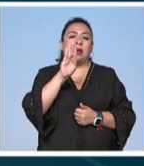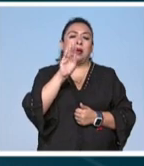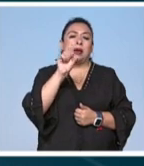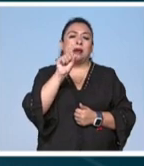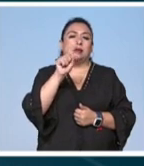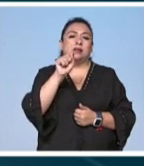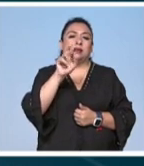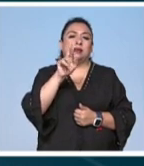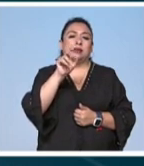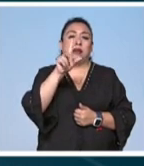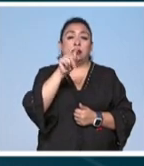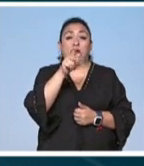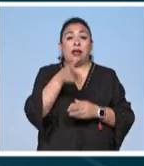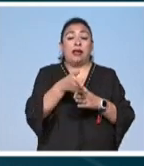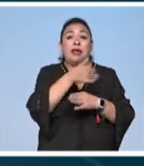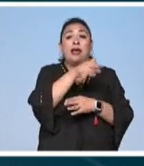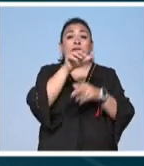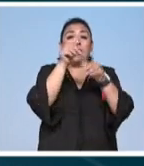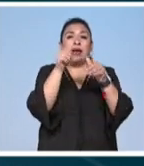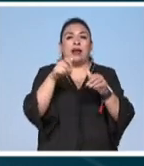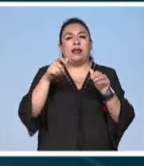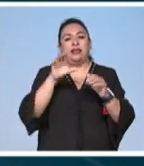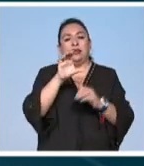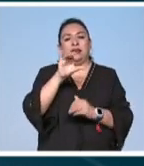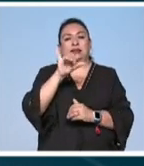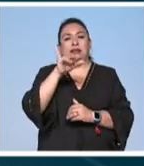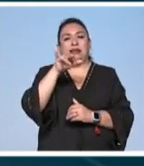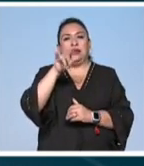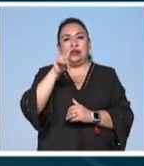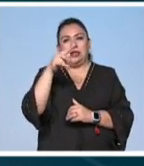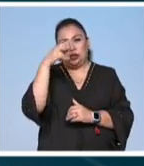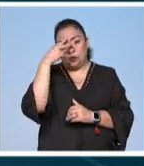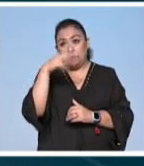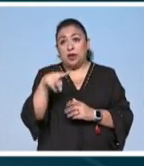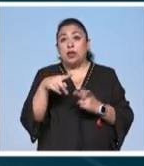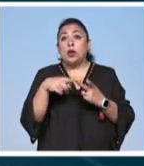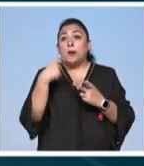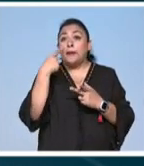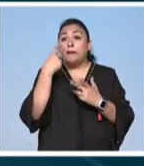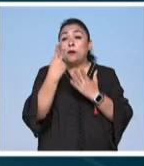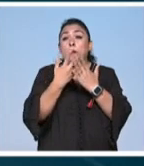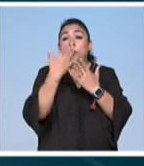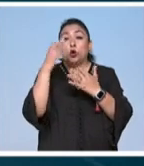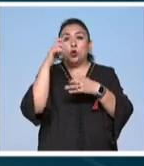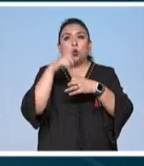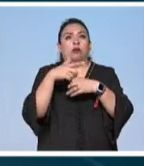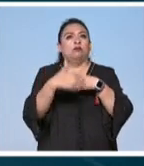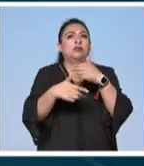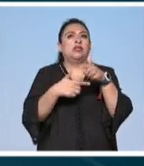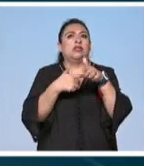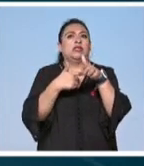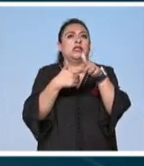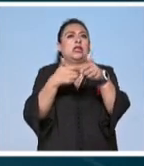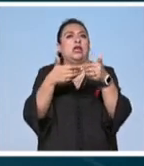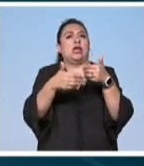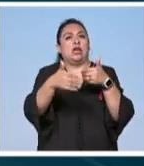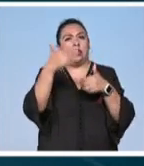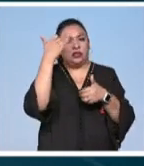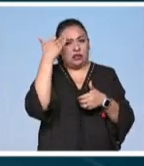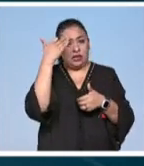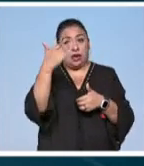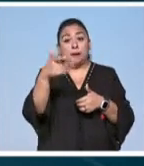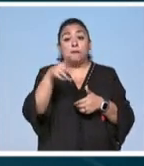abstracto fue precursor del arte cinético en méxico y artífice de un proyecto cultural que ha trascendido a lo largo del tiempo